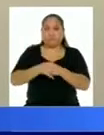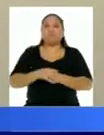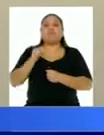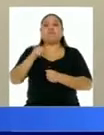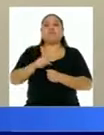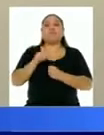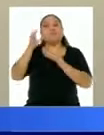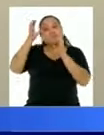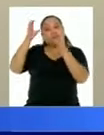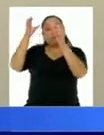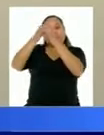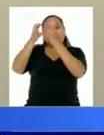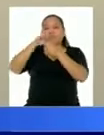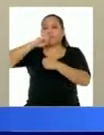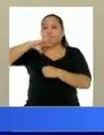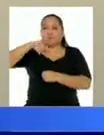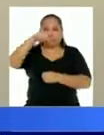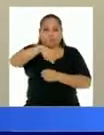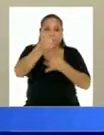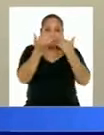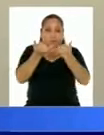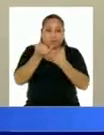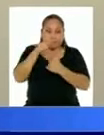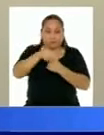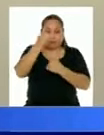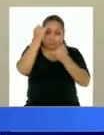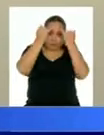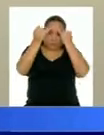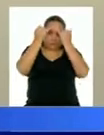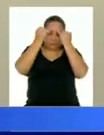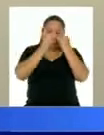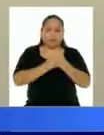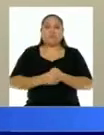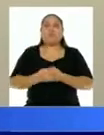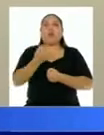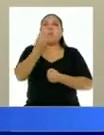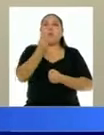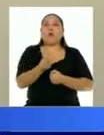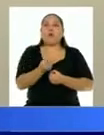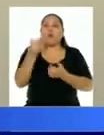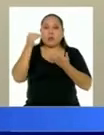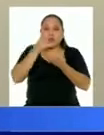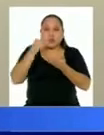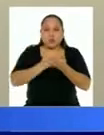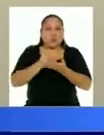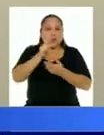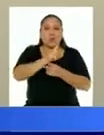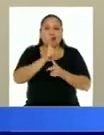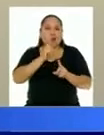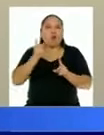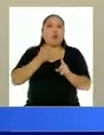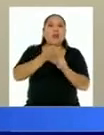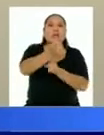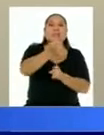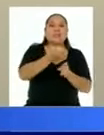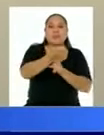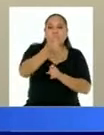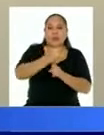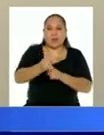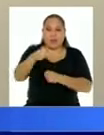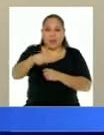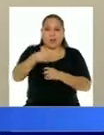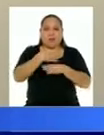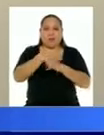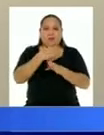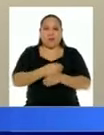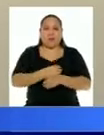Congreso que sostiene que la actual propuesta carece de un estudio que demuestra que dichos cambios no afectarán la sostenibilidad del sistema